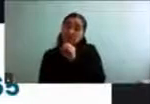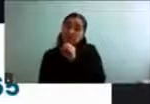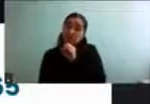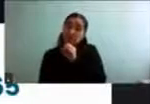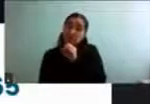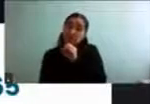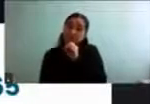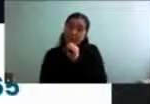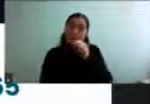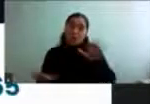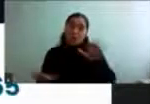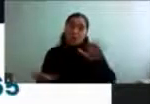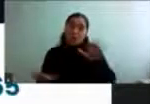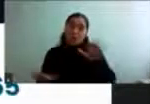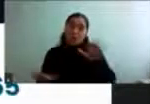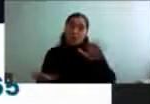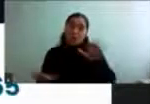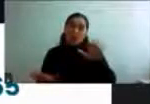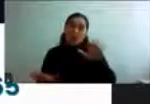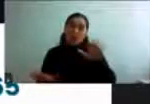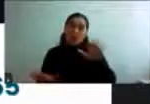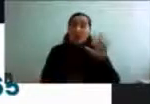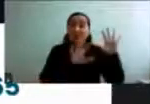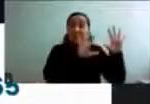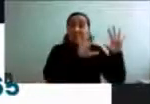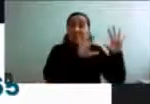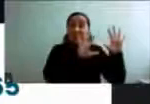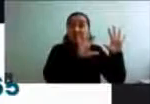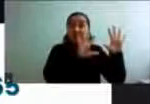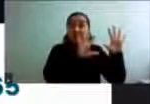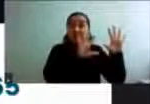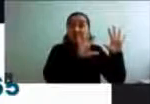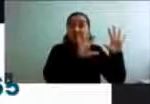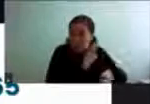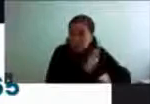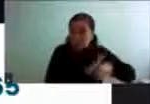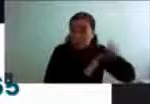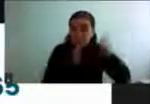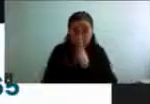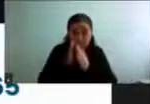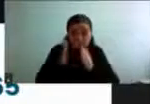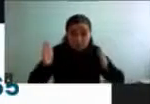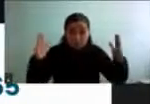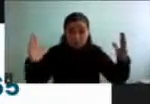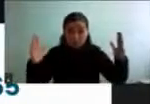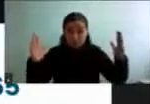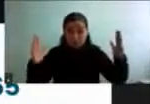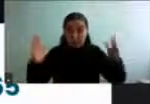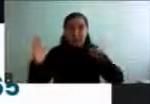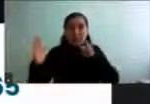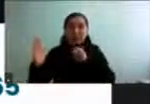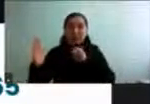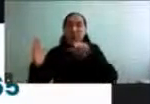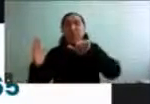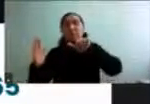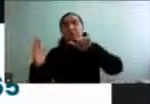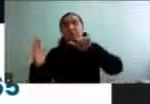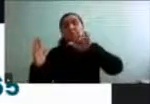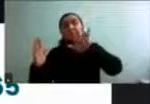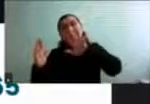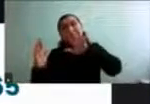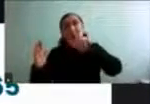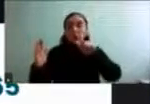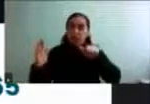puede realizar, y 10 el esfuerzo máximo que uno podría realizar. Esto ustedes lo podrían diversificar en 30 minutos